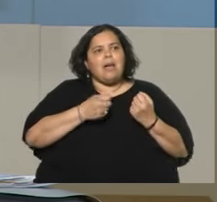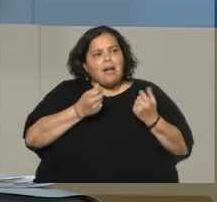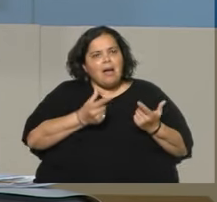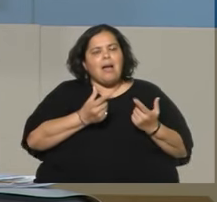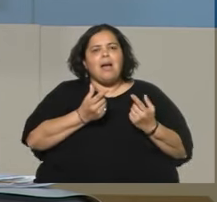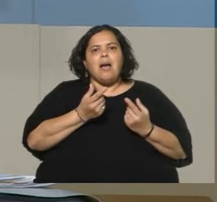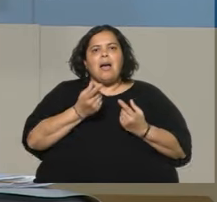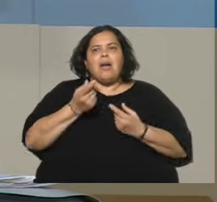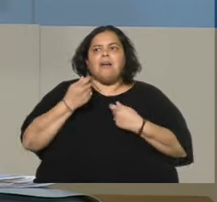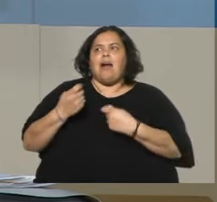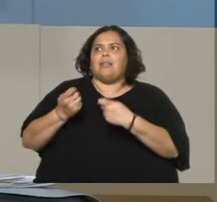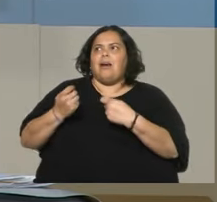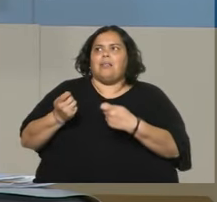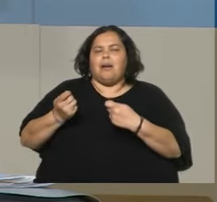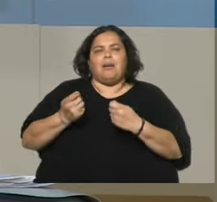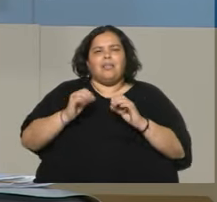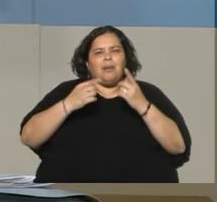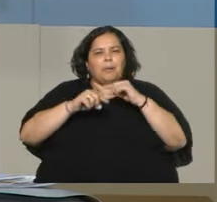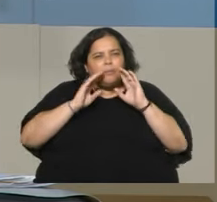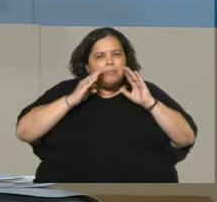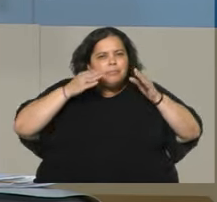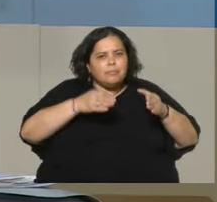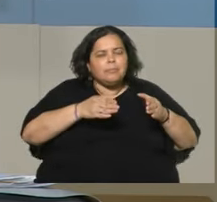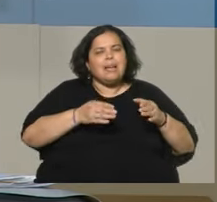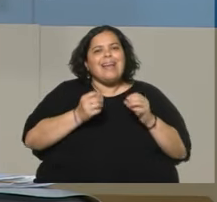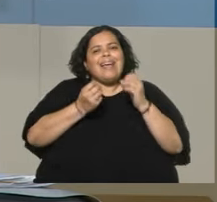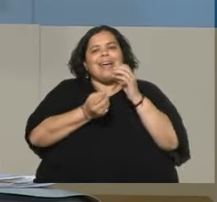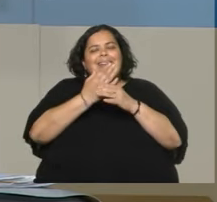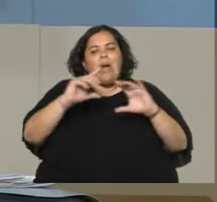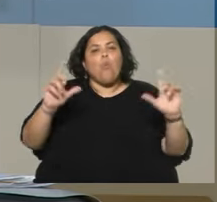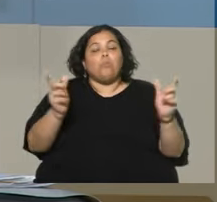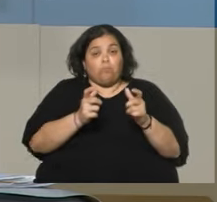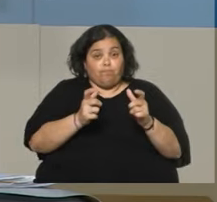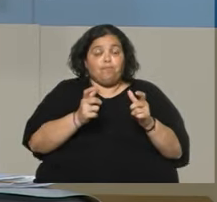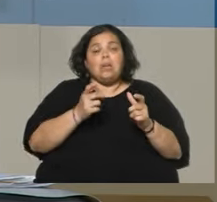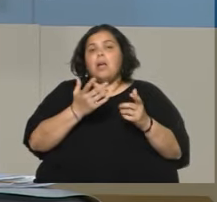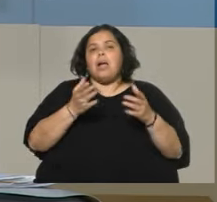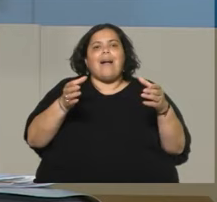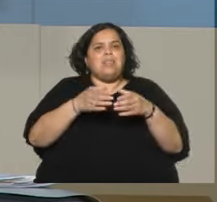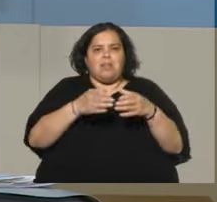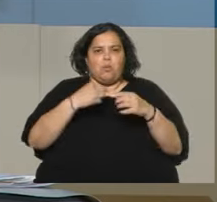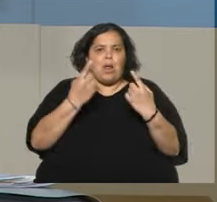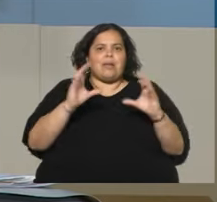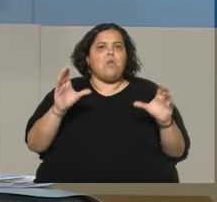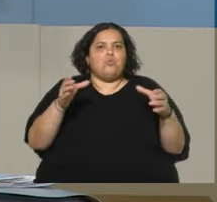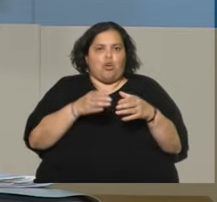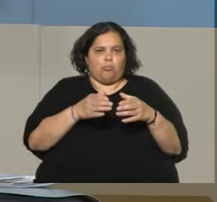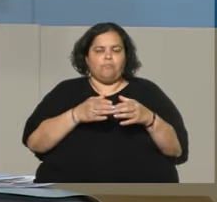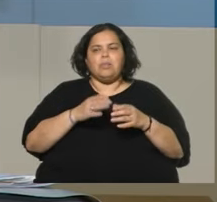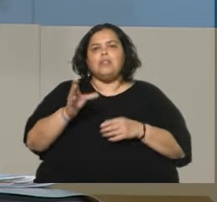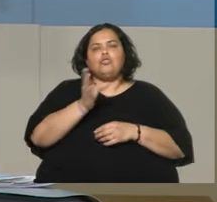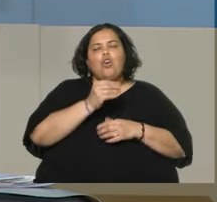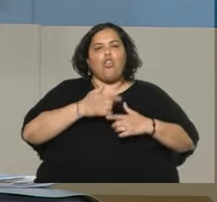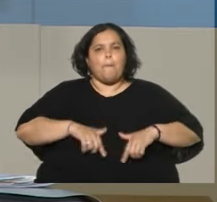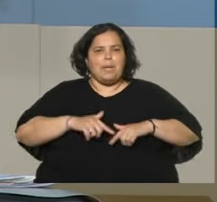genera un gabinete, que son los ministros de las carteras correspondientes, donde está el sistema educativo, está el ministro de